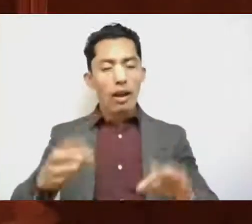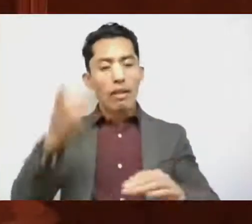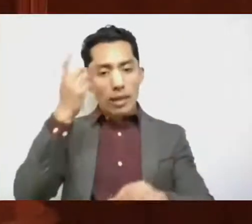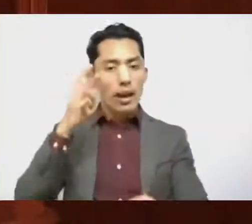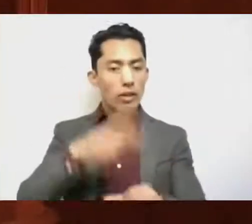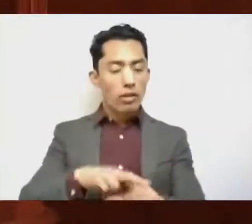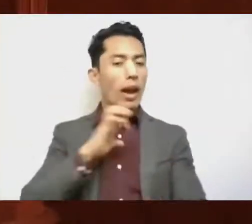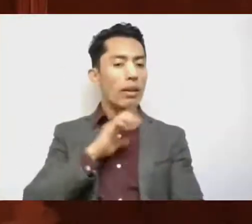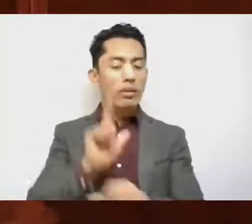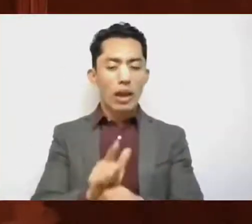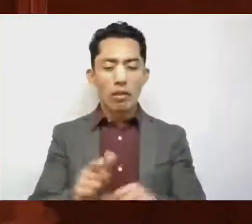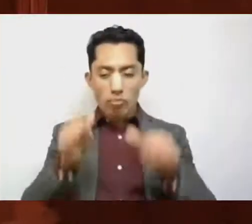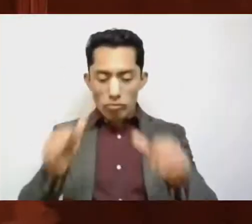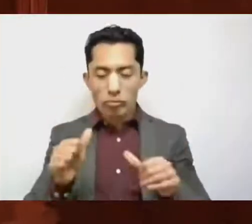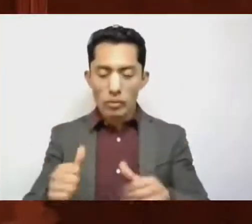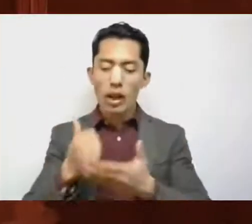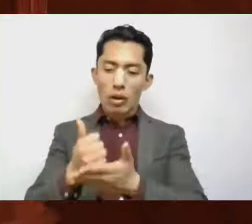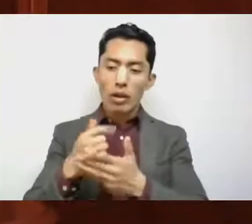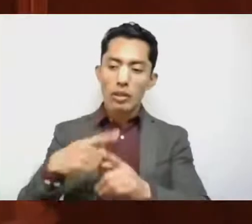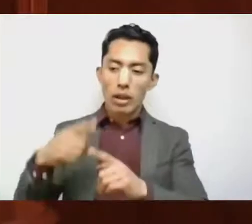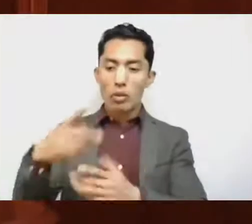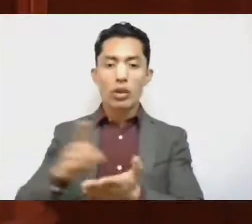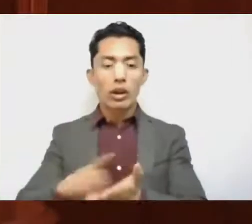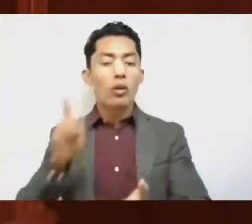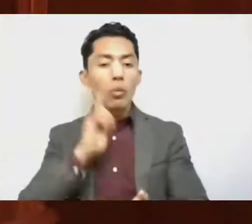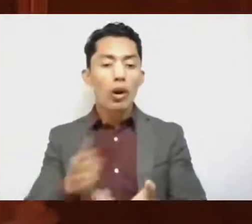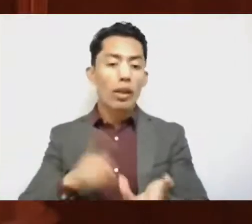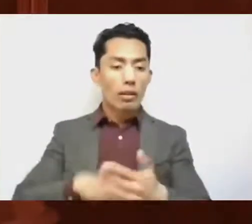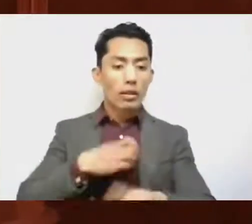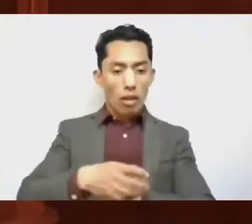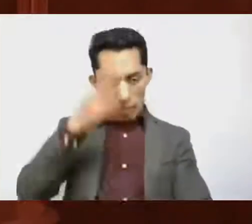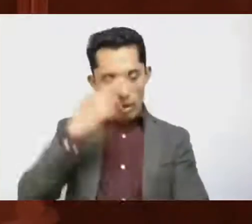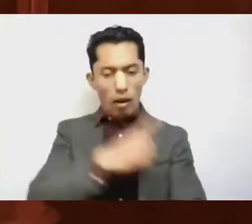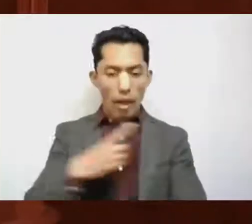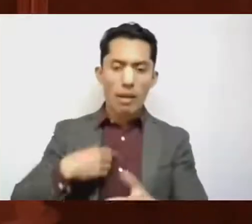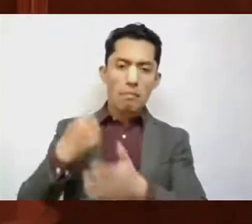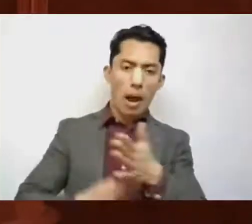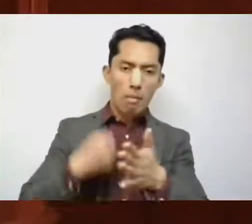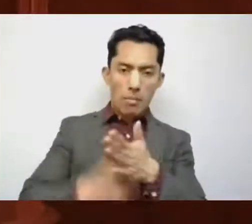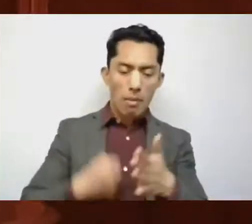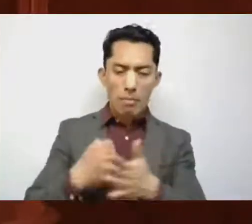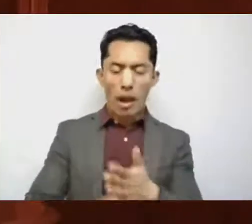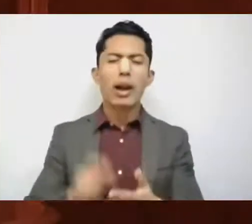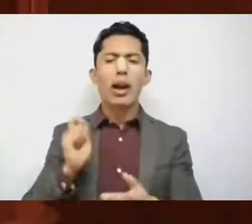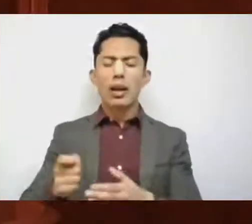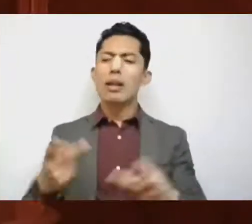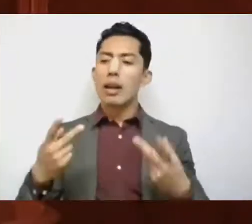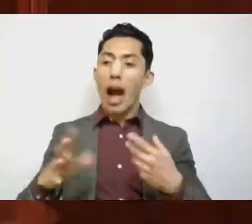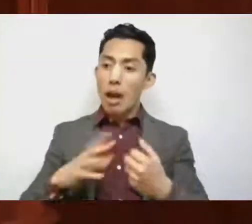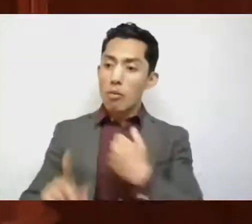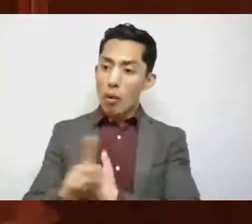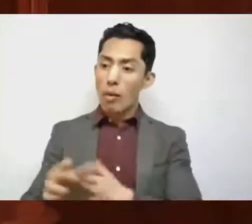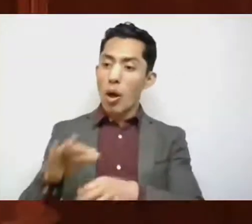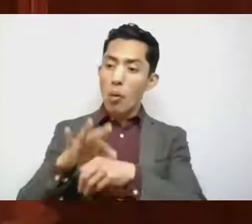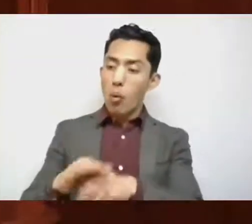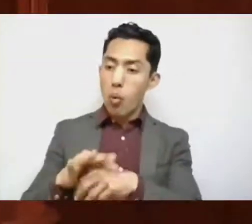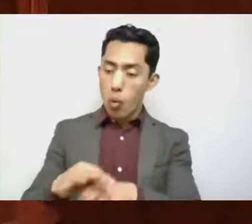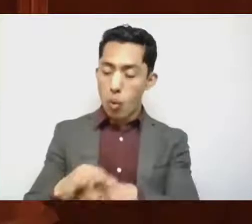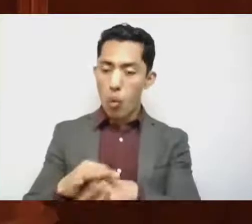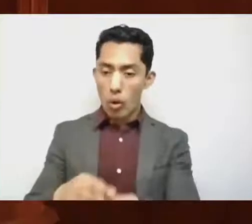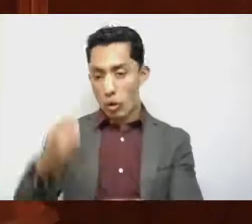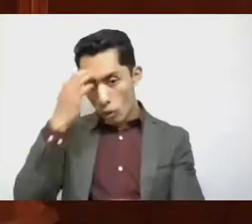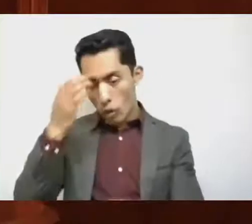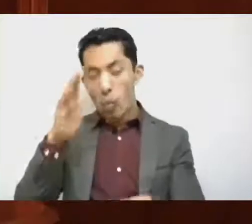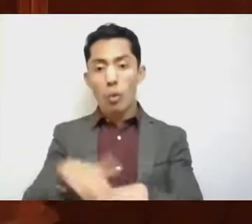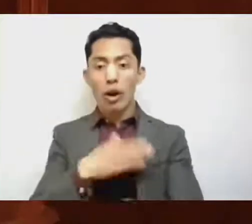oriente, cuide y promueva los derechos de las mujeres mexiquenses, que teniendo el contacto directo con la problemática que padecen, por el hecho